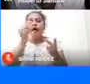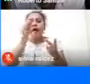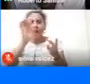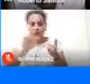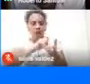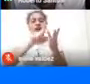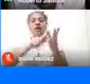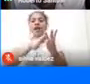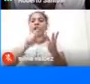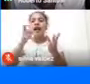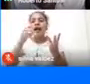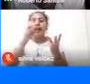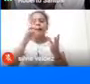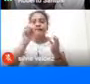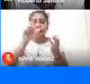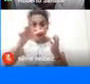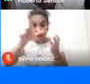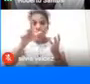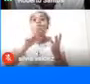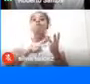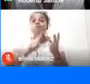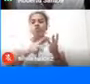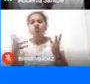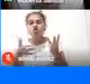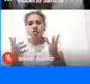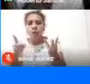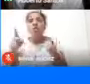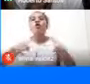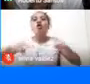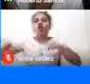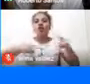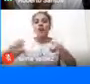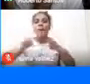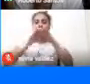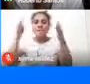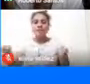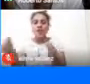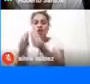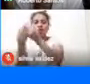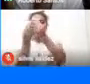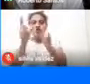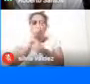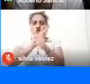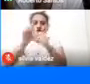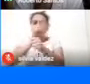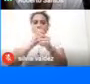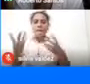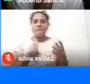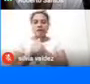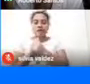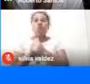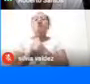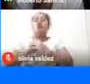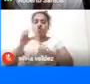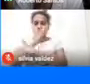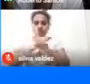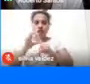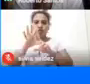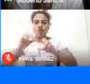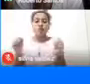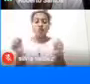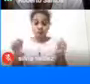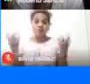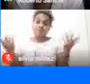tenemos A Gabriel Eduardo Cortés Que es Coordinador De la mesa De consejos Locales De patrimonio Cultural De Bogotá Entonces